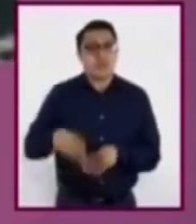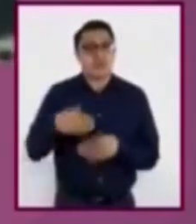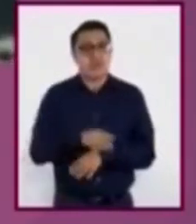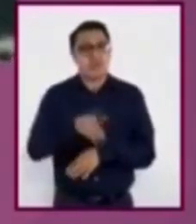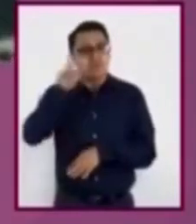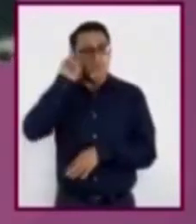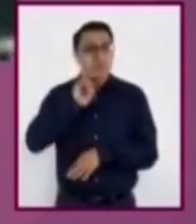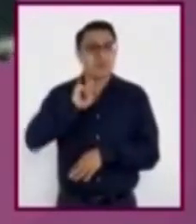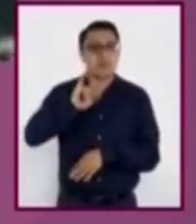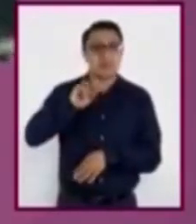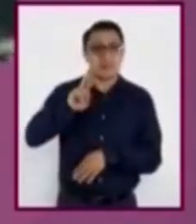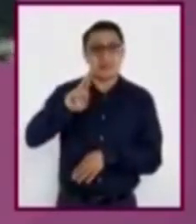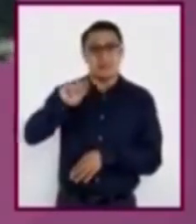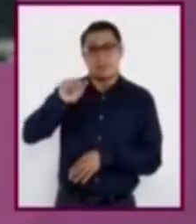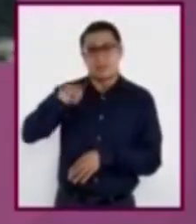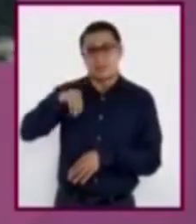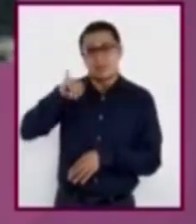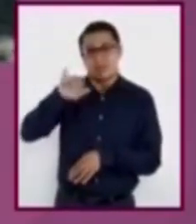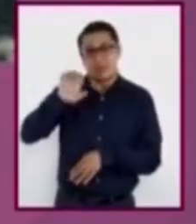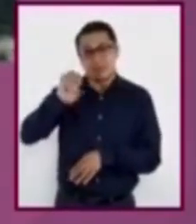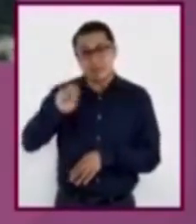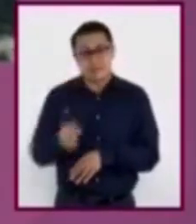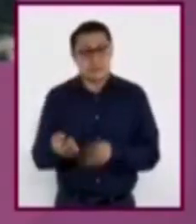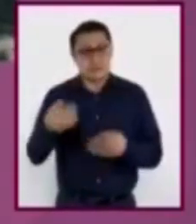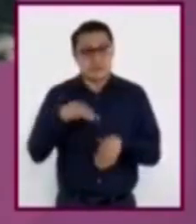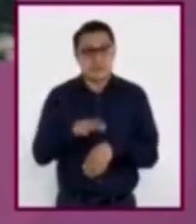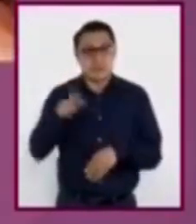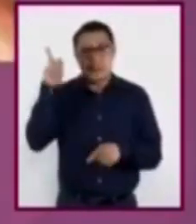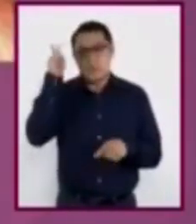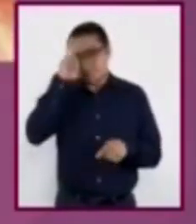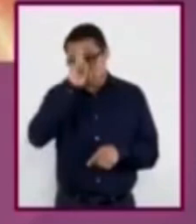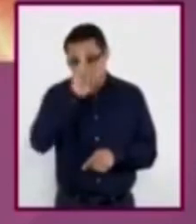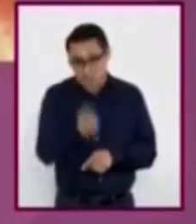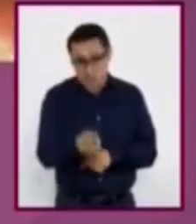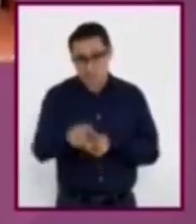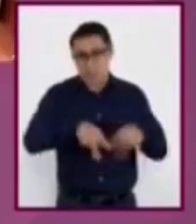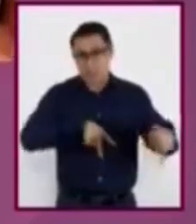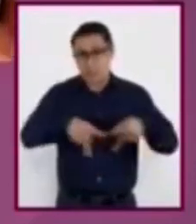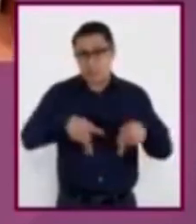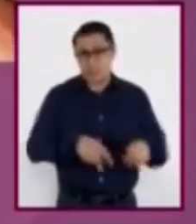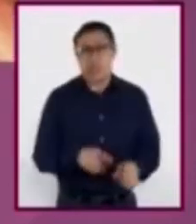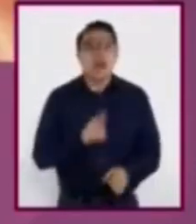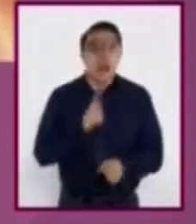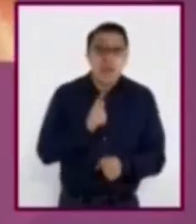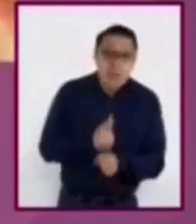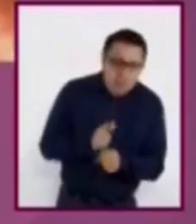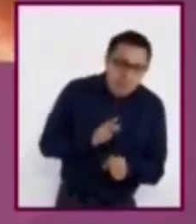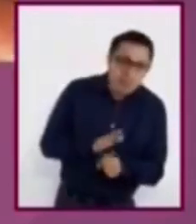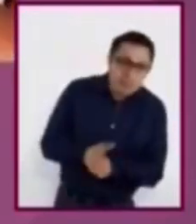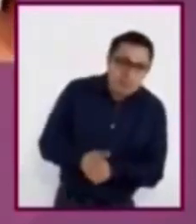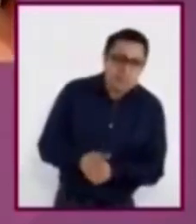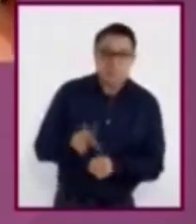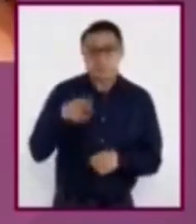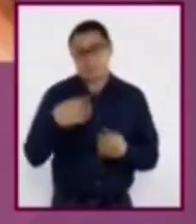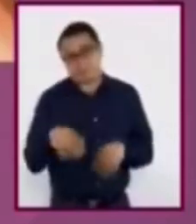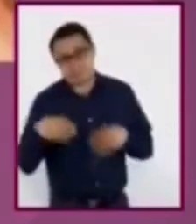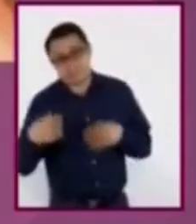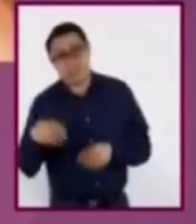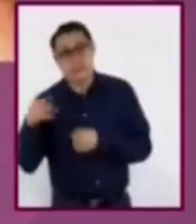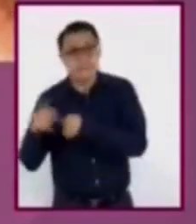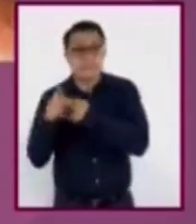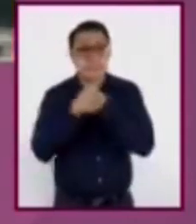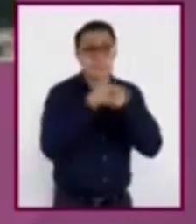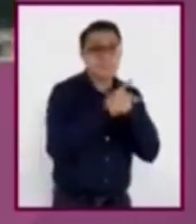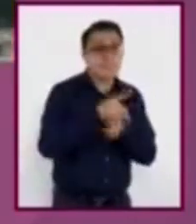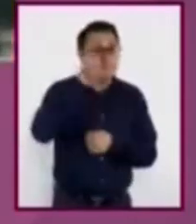iraníes que les prohíben ver un partido de fútbol. ¿O en serio a quién encontraste? No me creería si te lo dijera. ¿Sabías que en varios países las